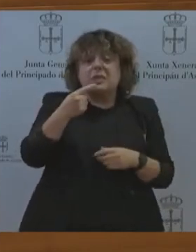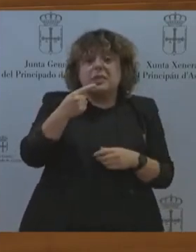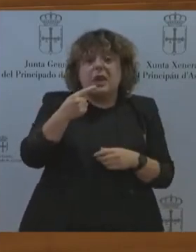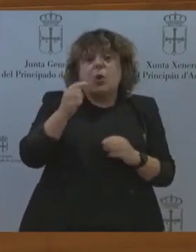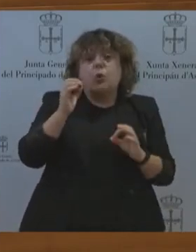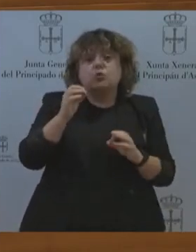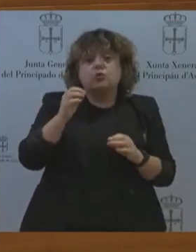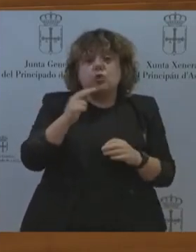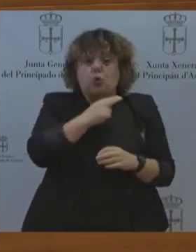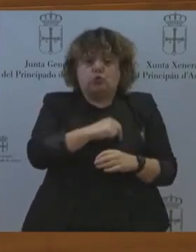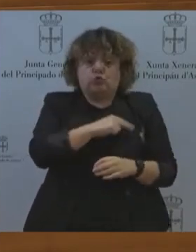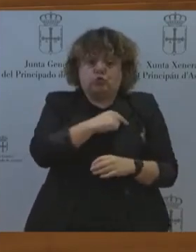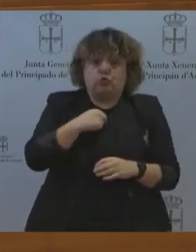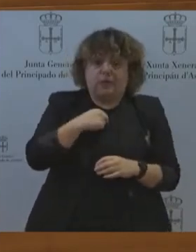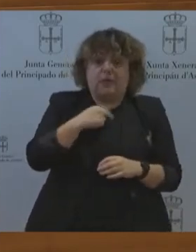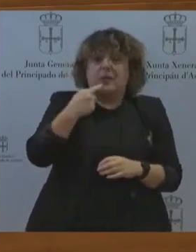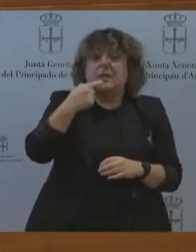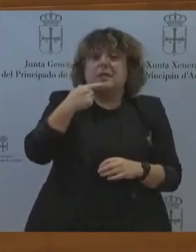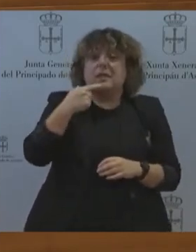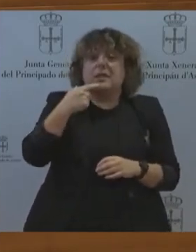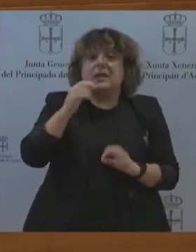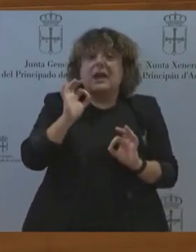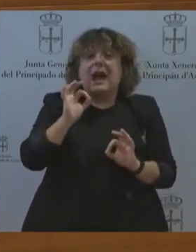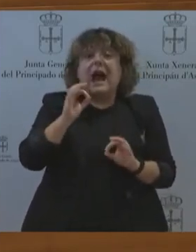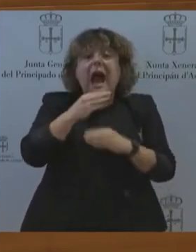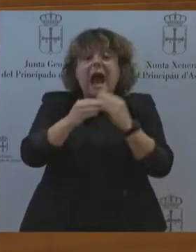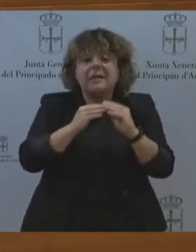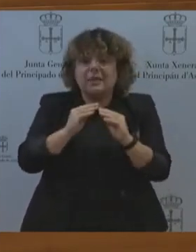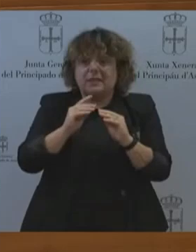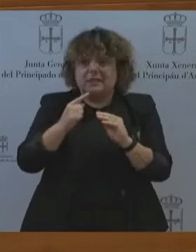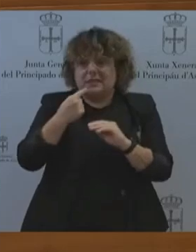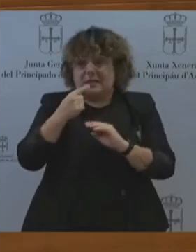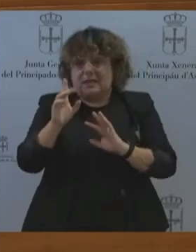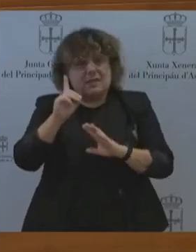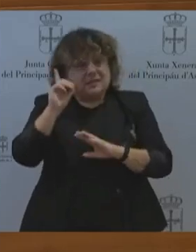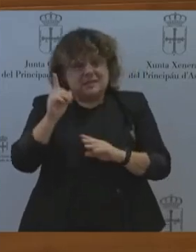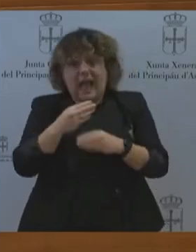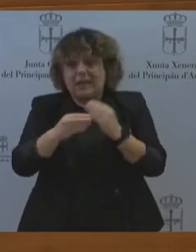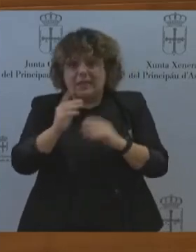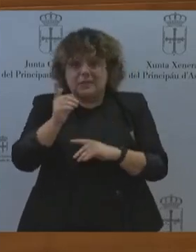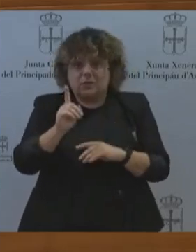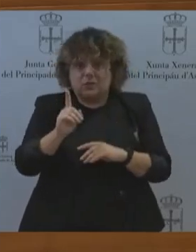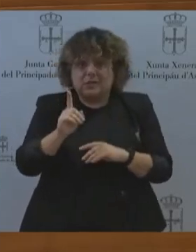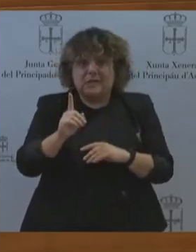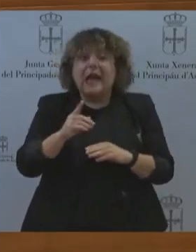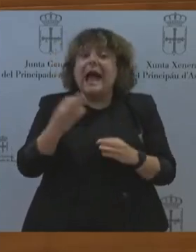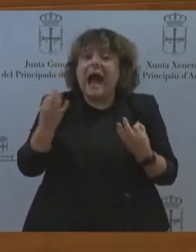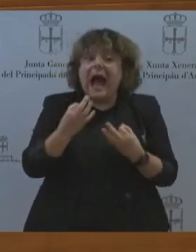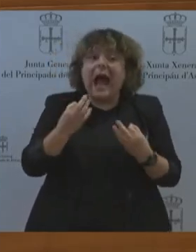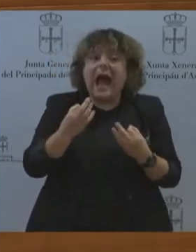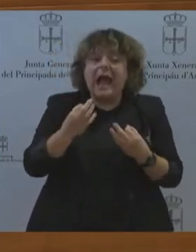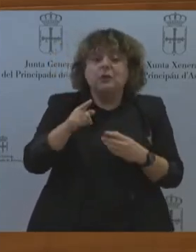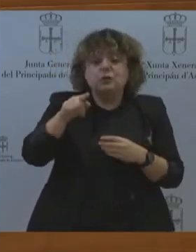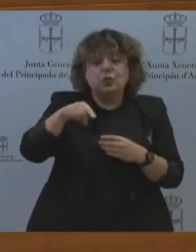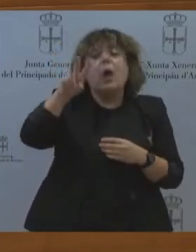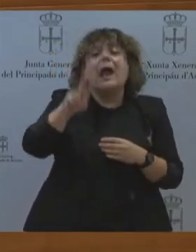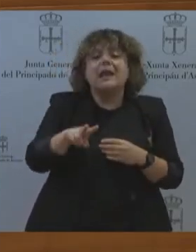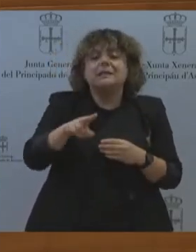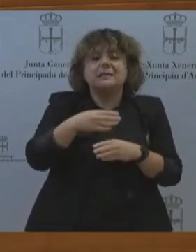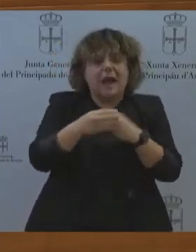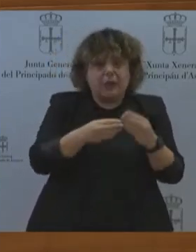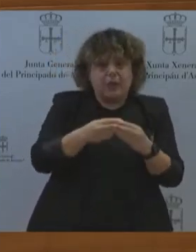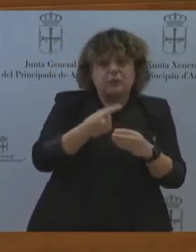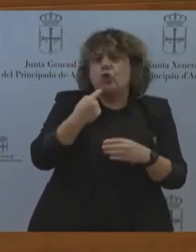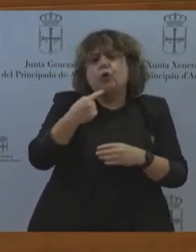no lo que dices que haces. Lo vuelvo a repetir. Eres lo que haces, no lo que dices que haces. Su